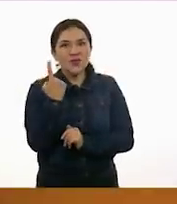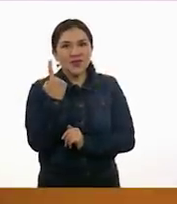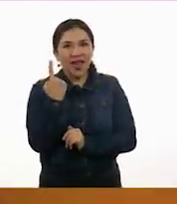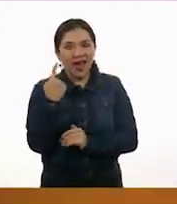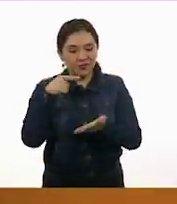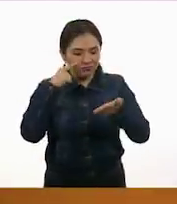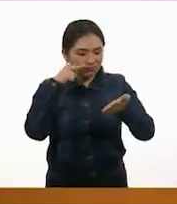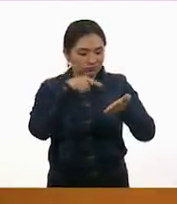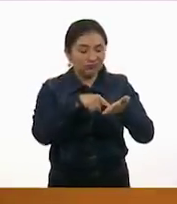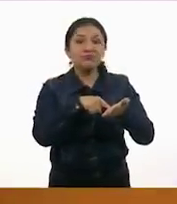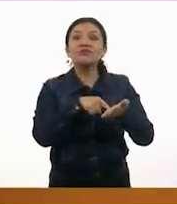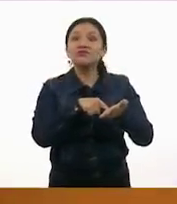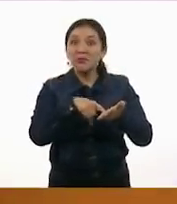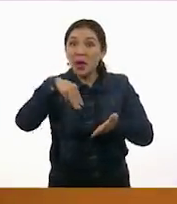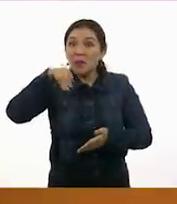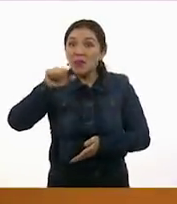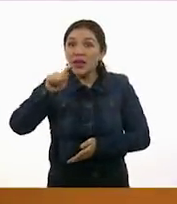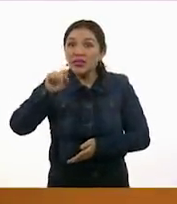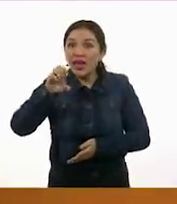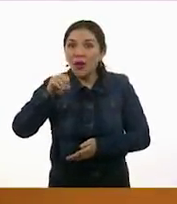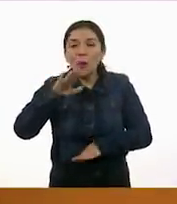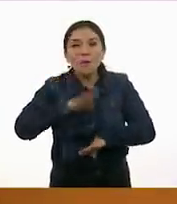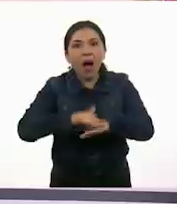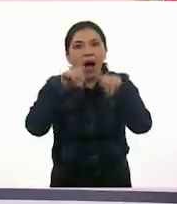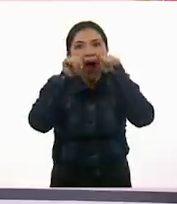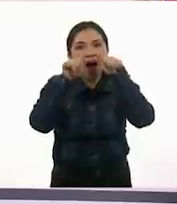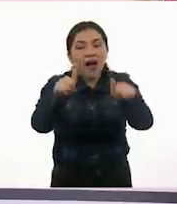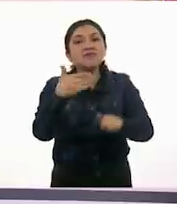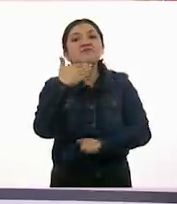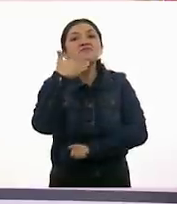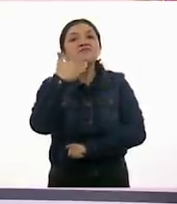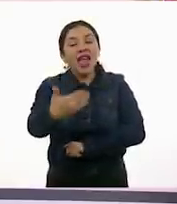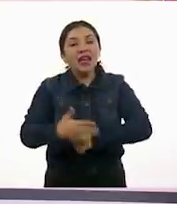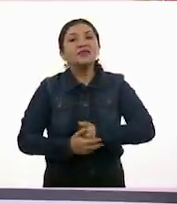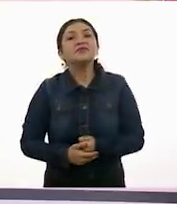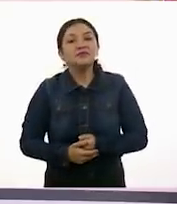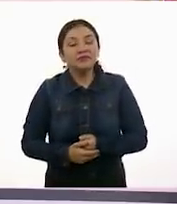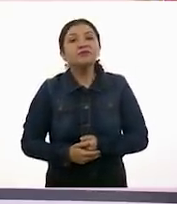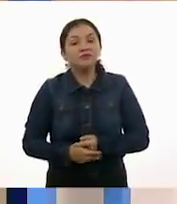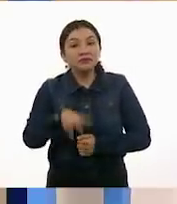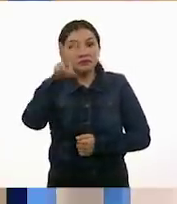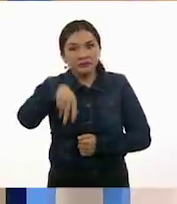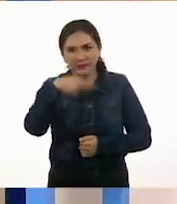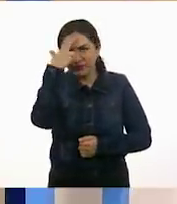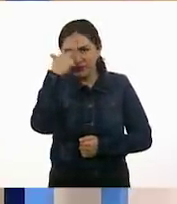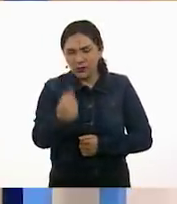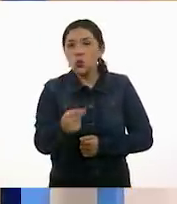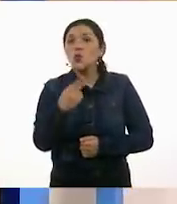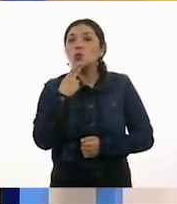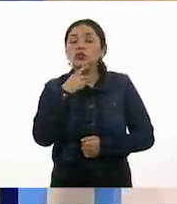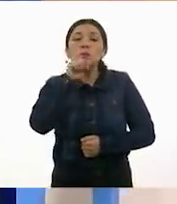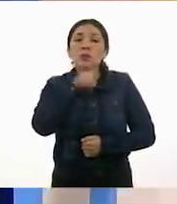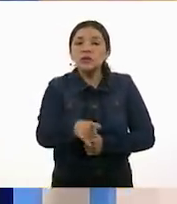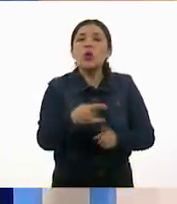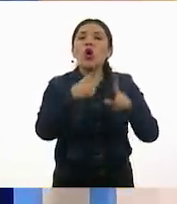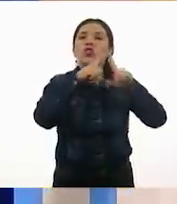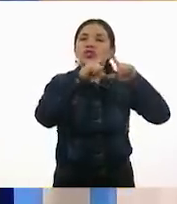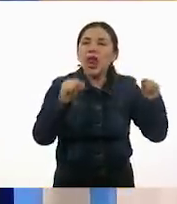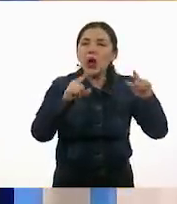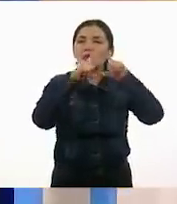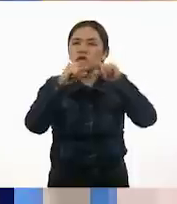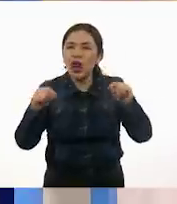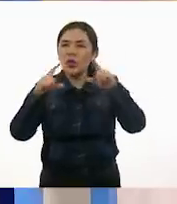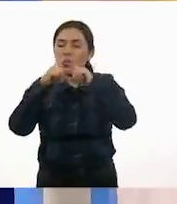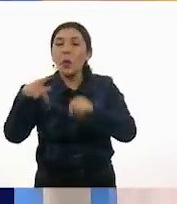Mateo puso atención también porque, exacto, utilizó la misma figura, pero